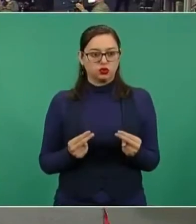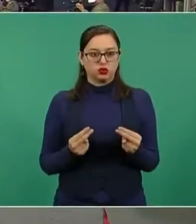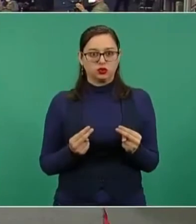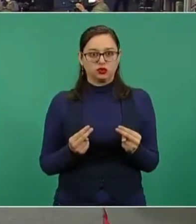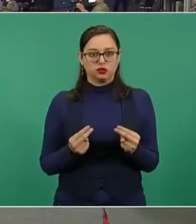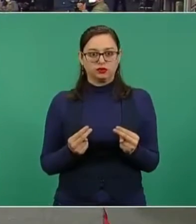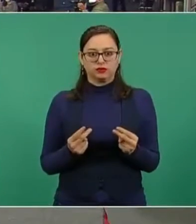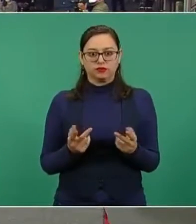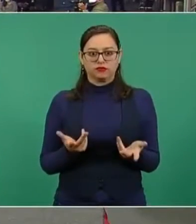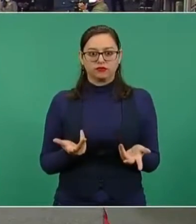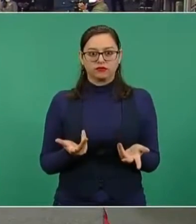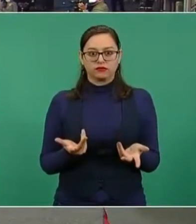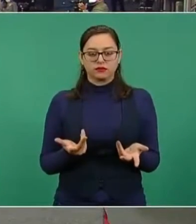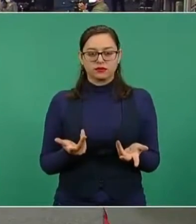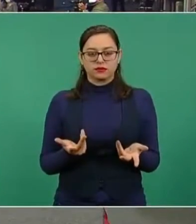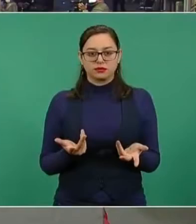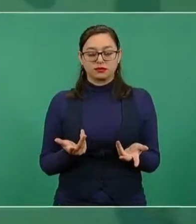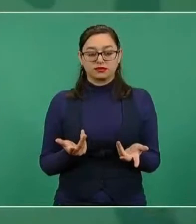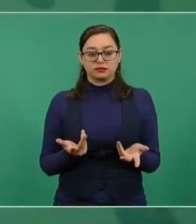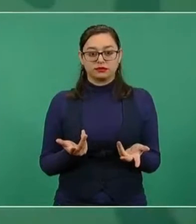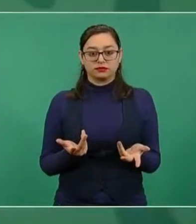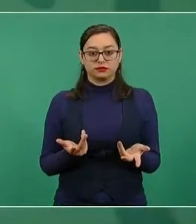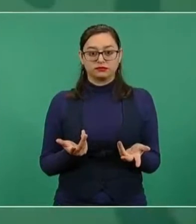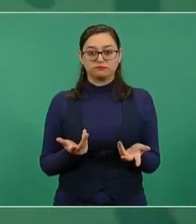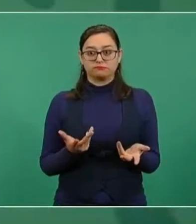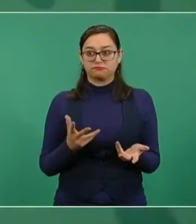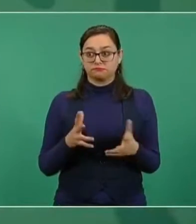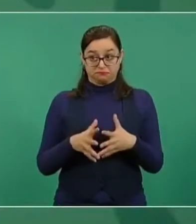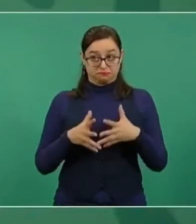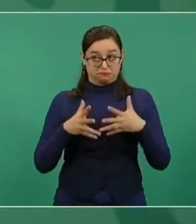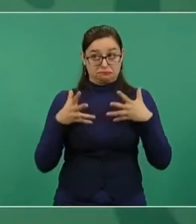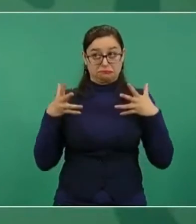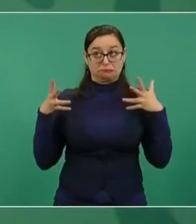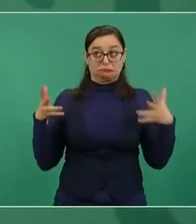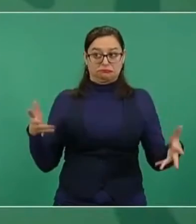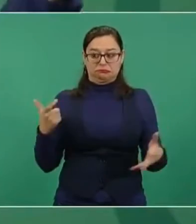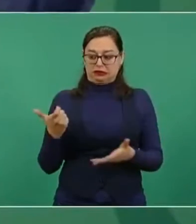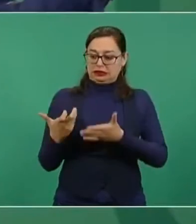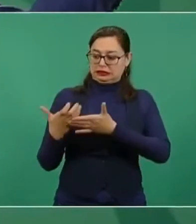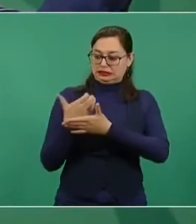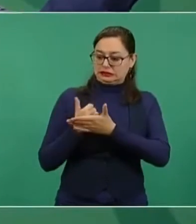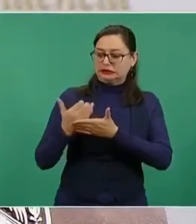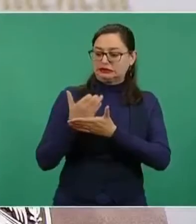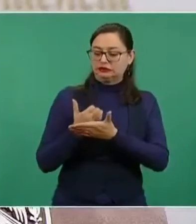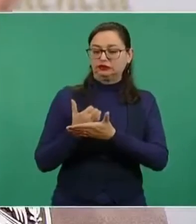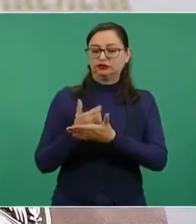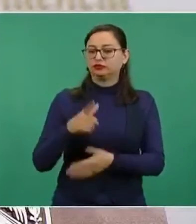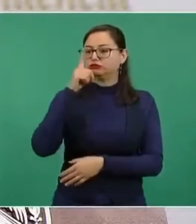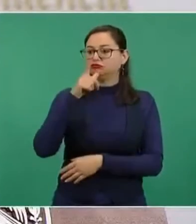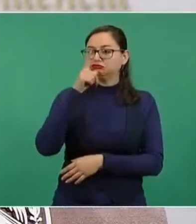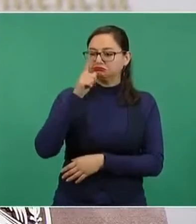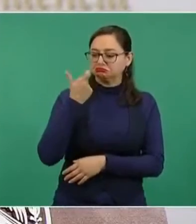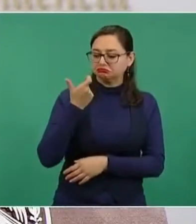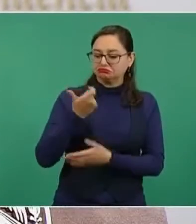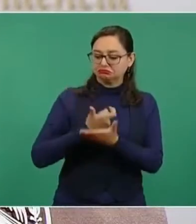de grandes vuelos, pago menos por la